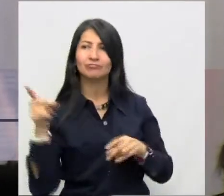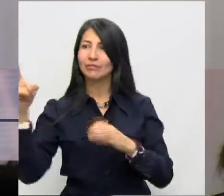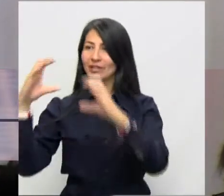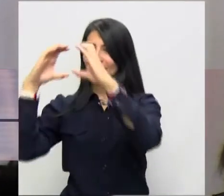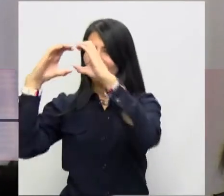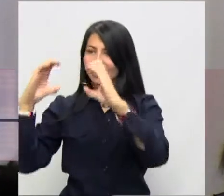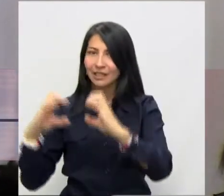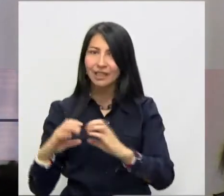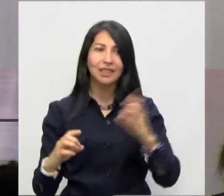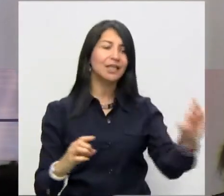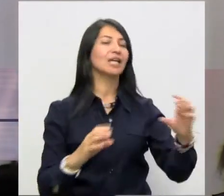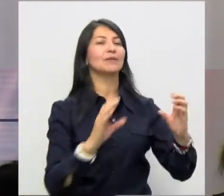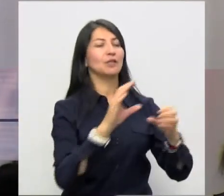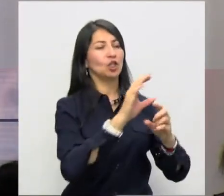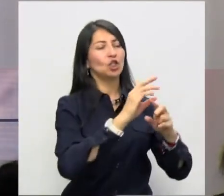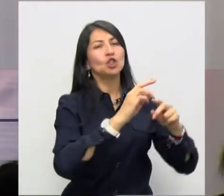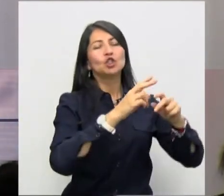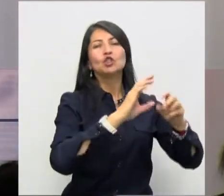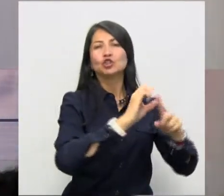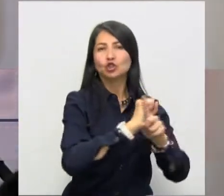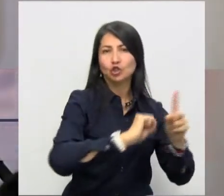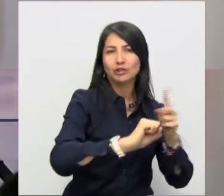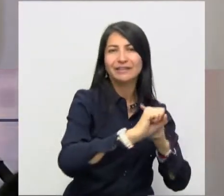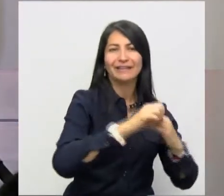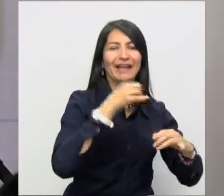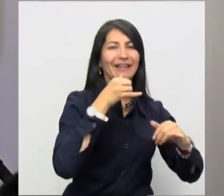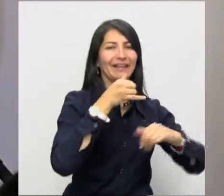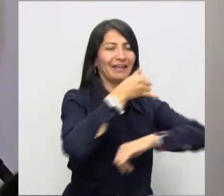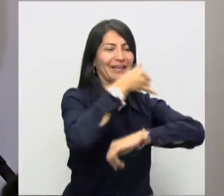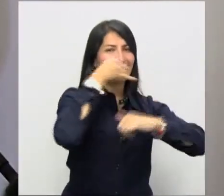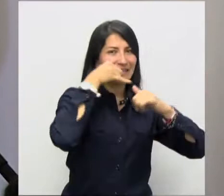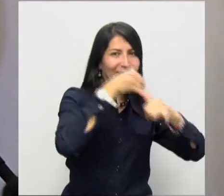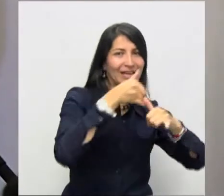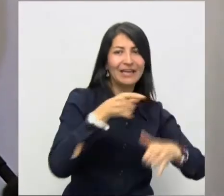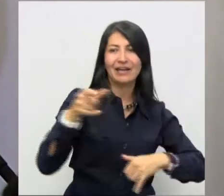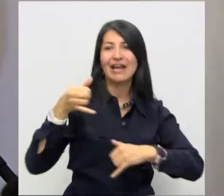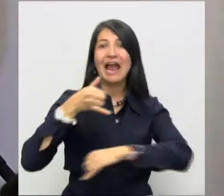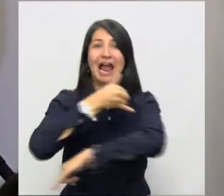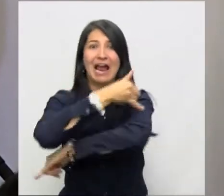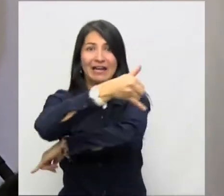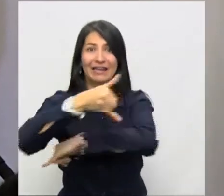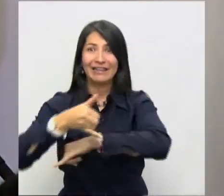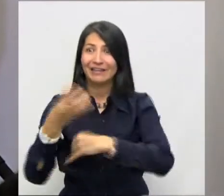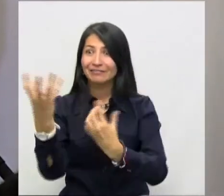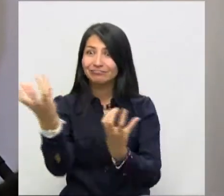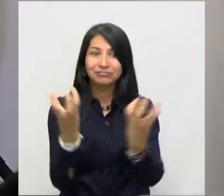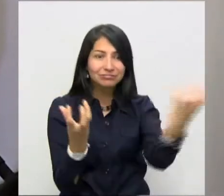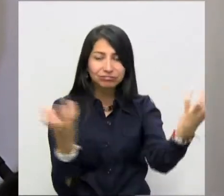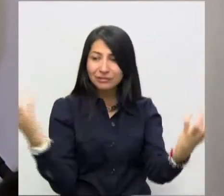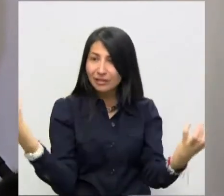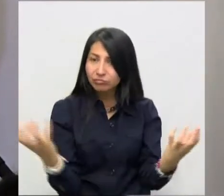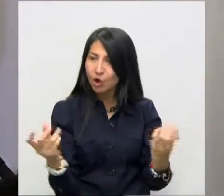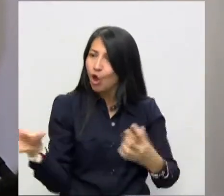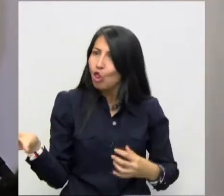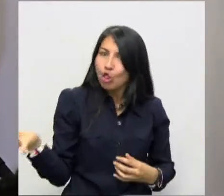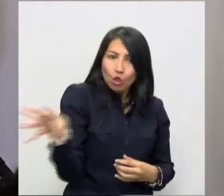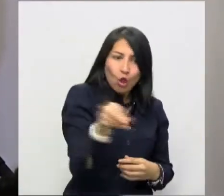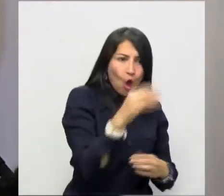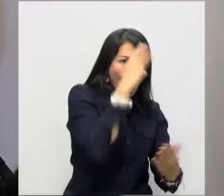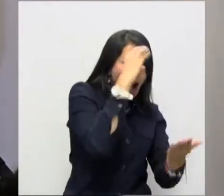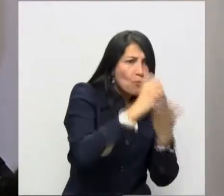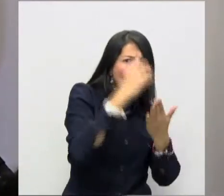la Cámara de Comercio, la Sociedad de Ingenieros, los arquitectos, las personas conocedoras del tema cultural, pues,